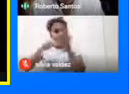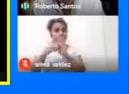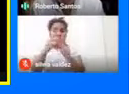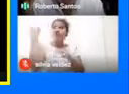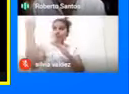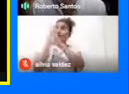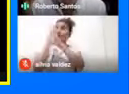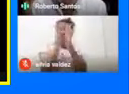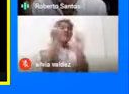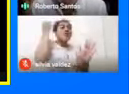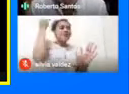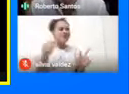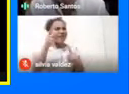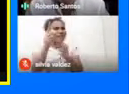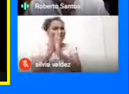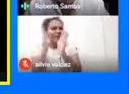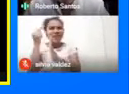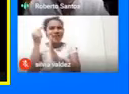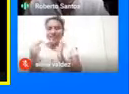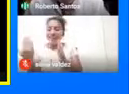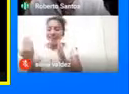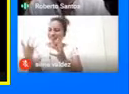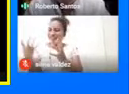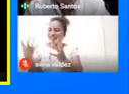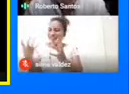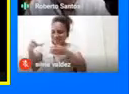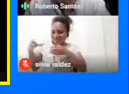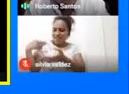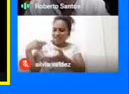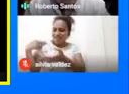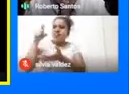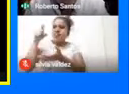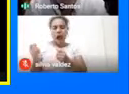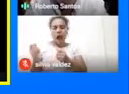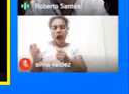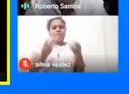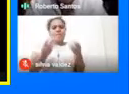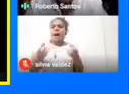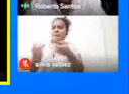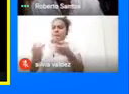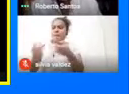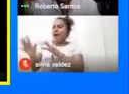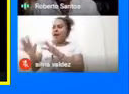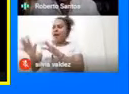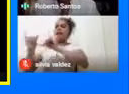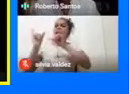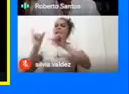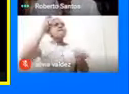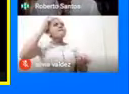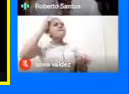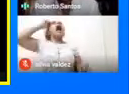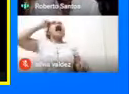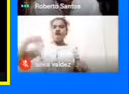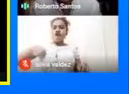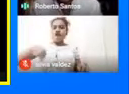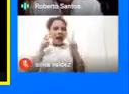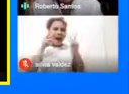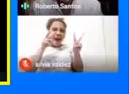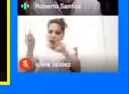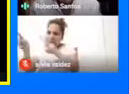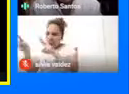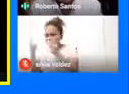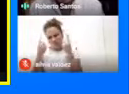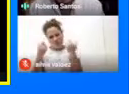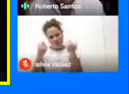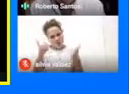Una historia Que los ancestros Consideraron Que debían dejarnos A nosotros Para que nosotros Entendiéramos Cuál era el